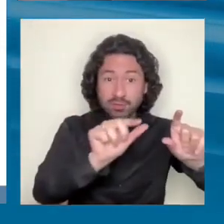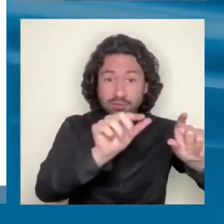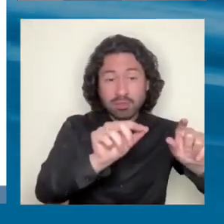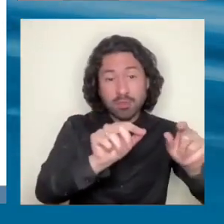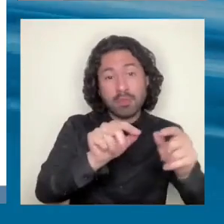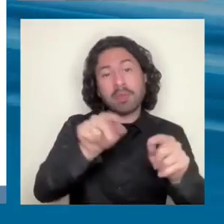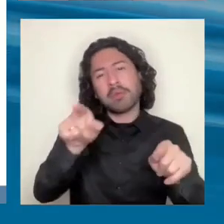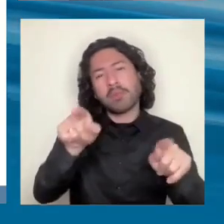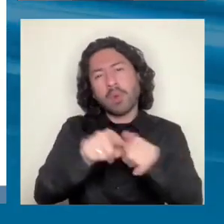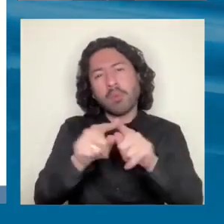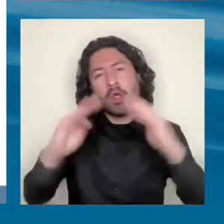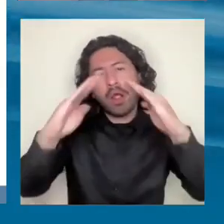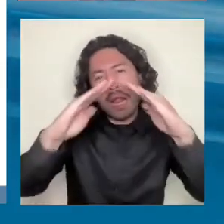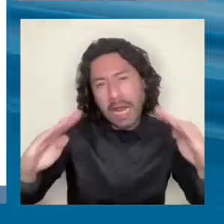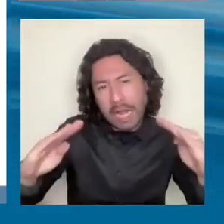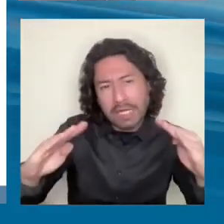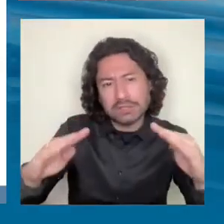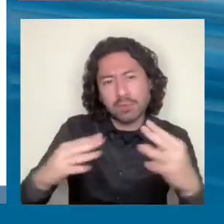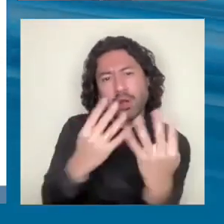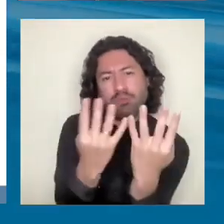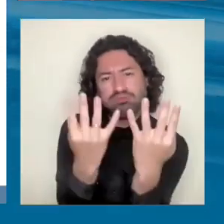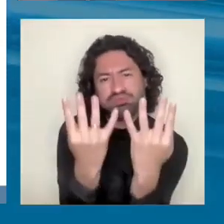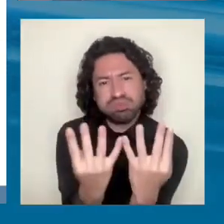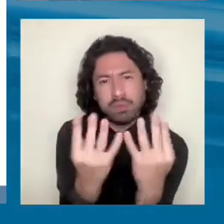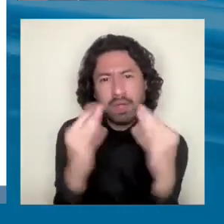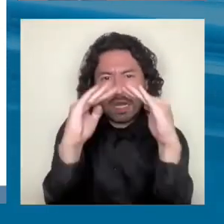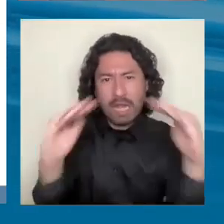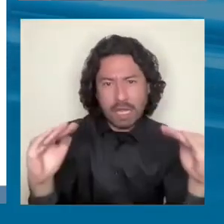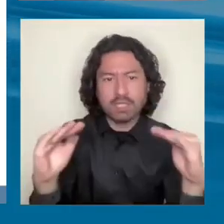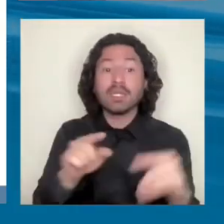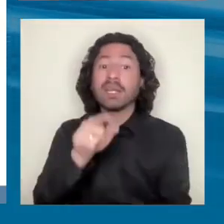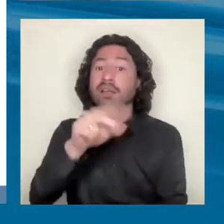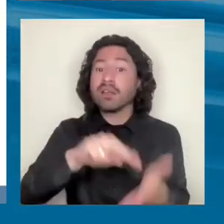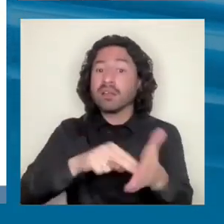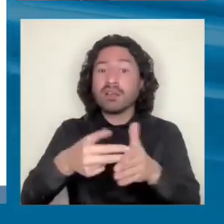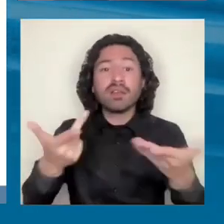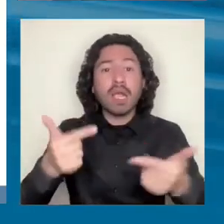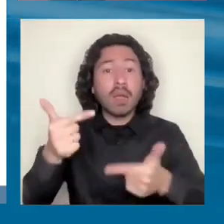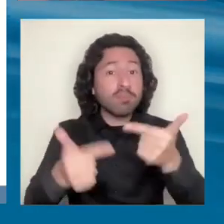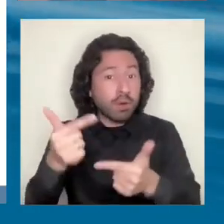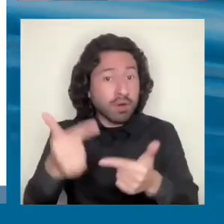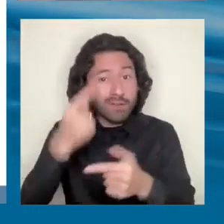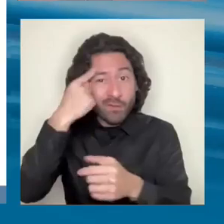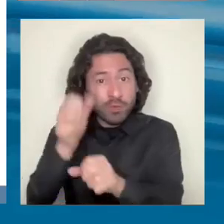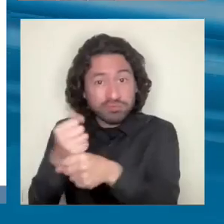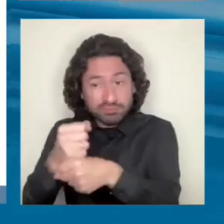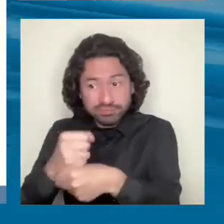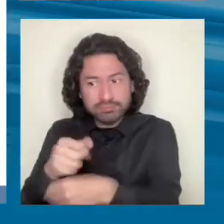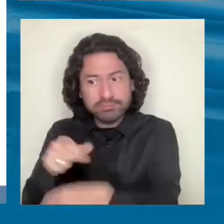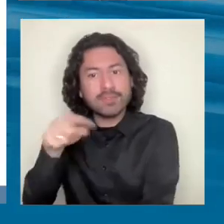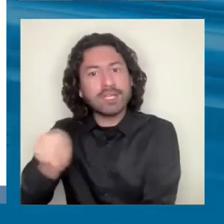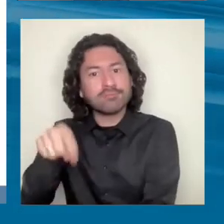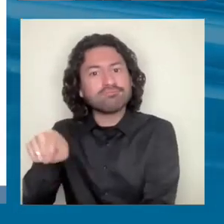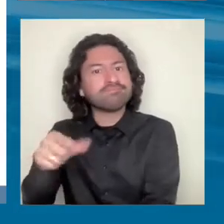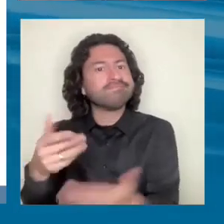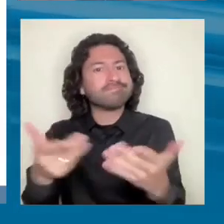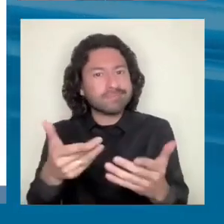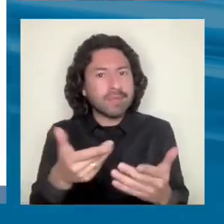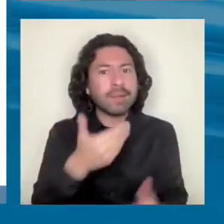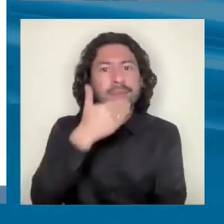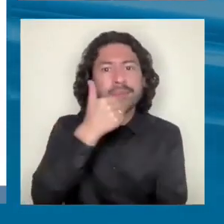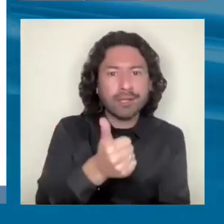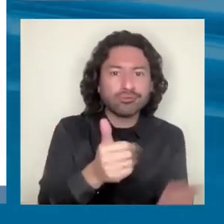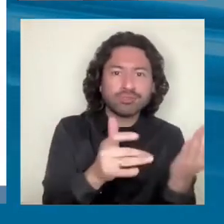casita o el templo, tiene la definición de lo que son políticas de desarrollo productivo que apuntan a la sofisticación tecnológica, la